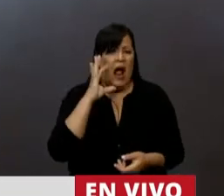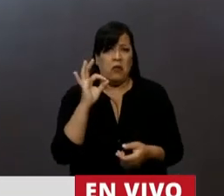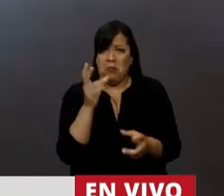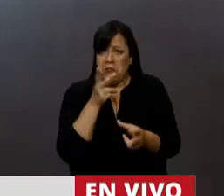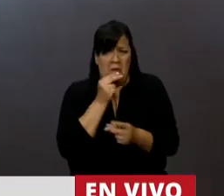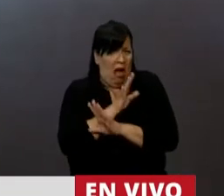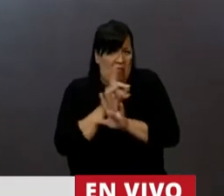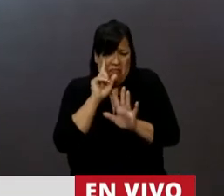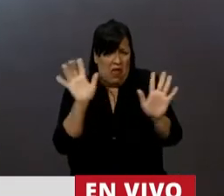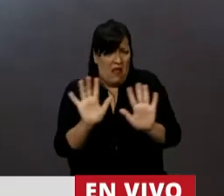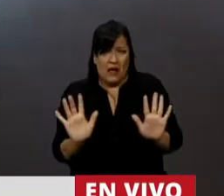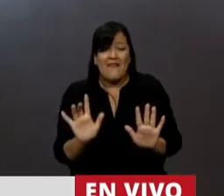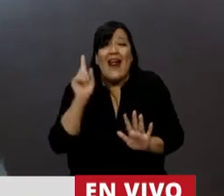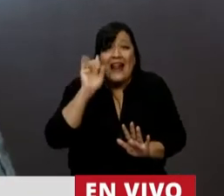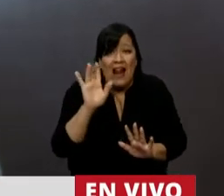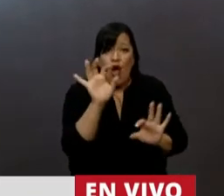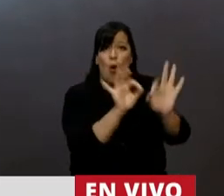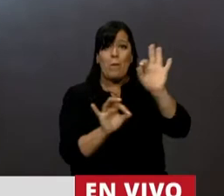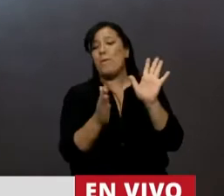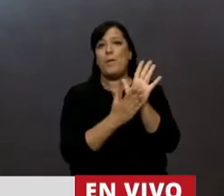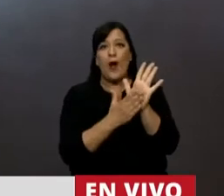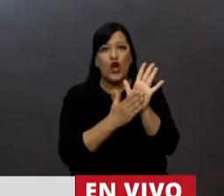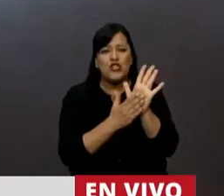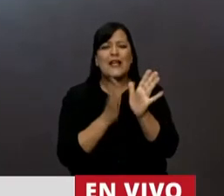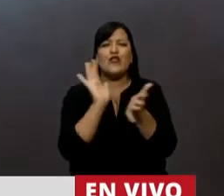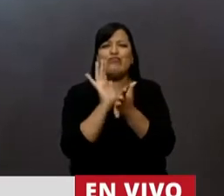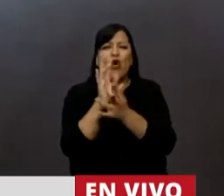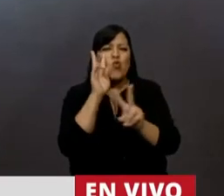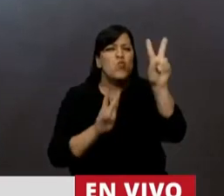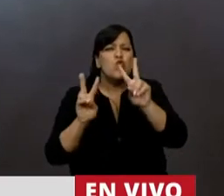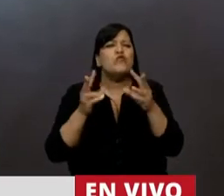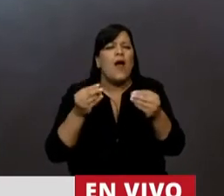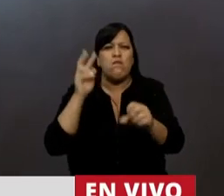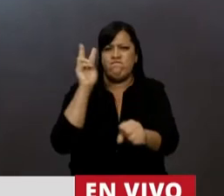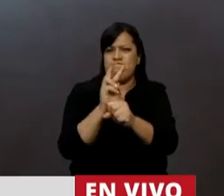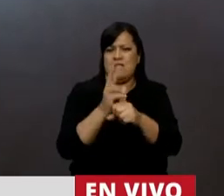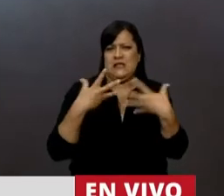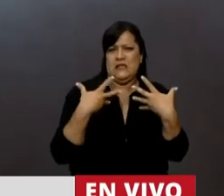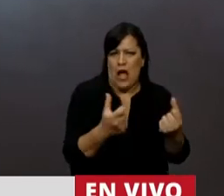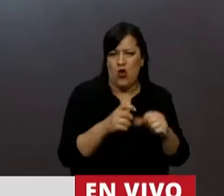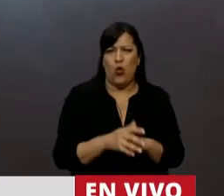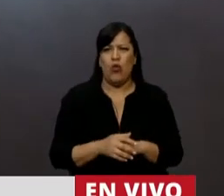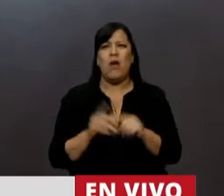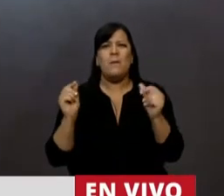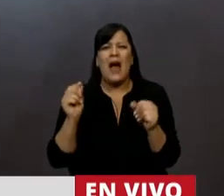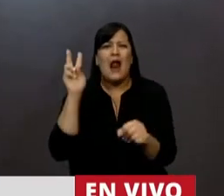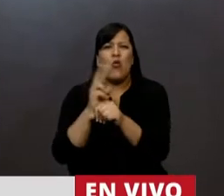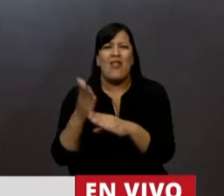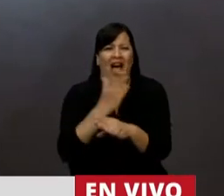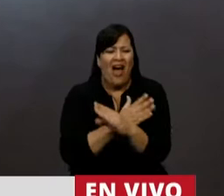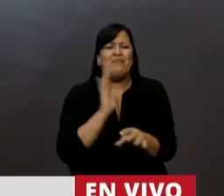Y creo también que es un proyecto que busca proteger la salud, que busca evitarnos la